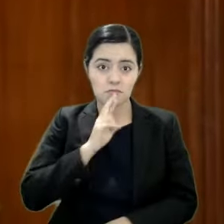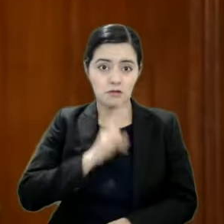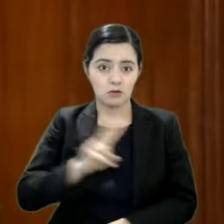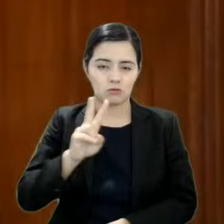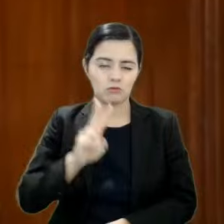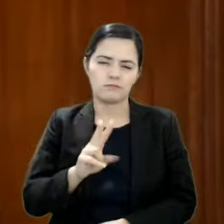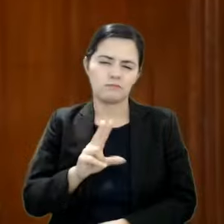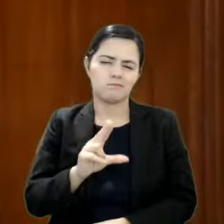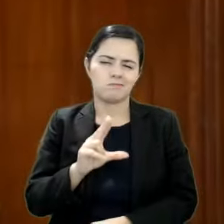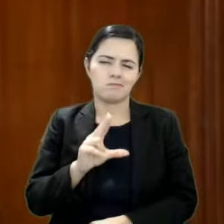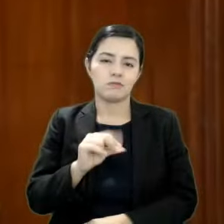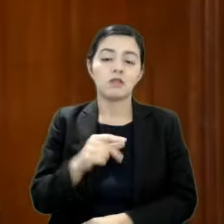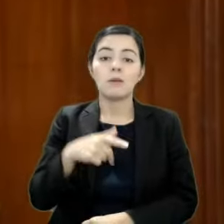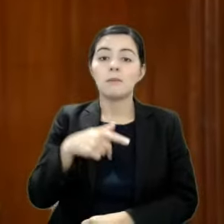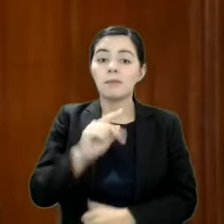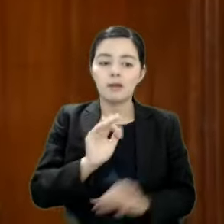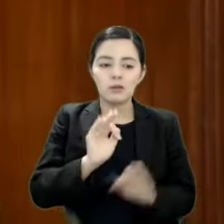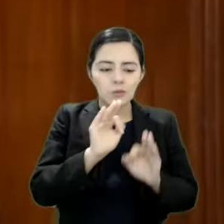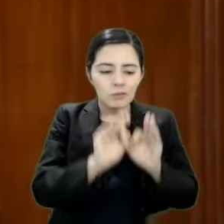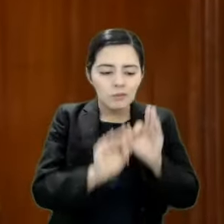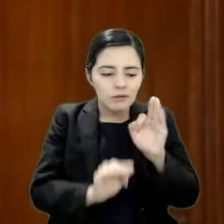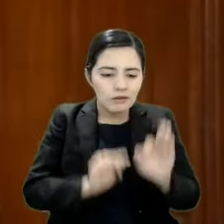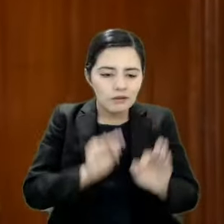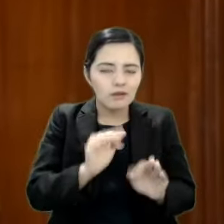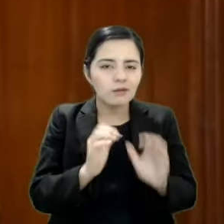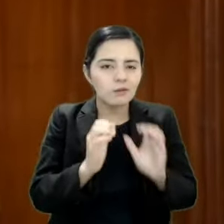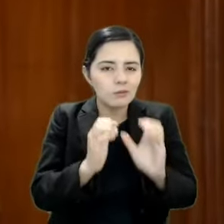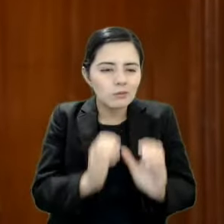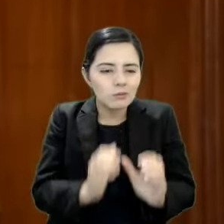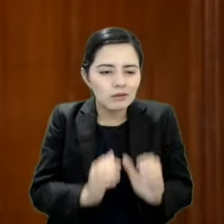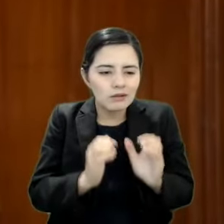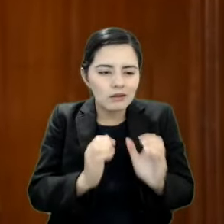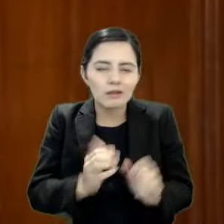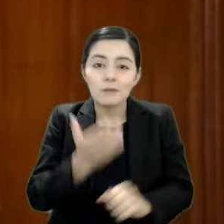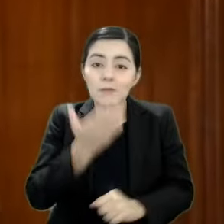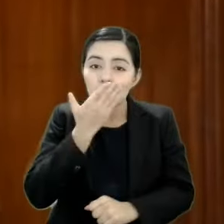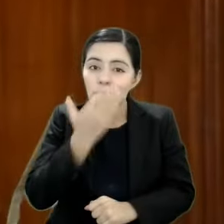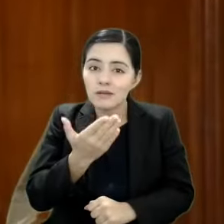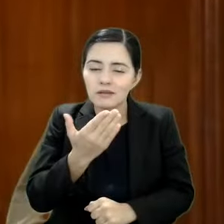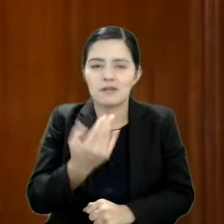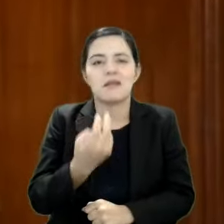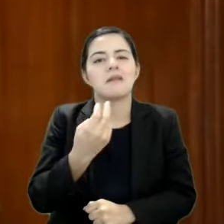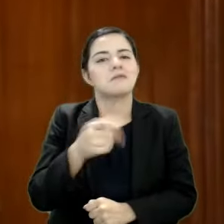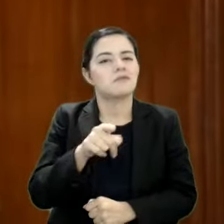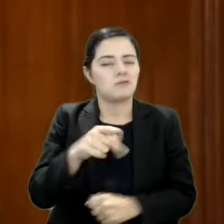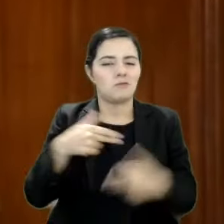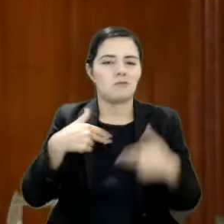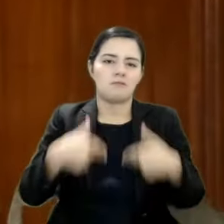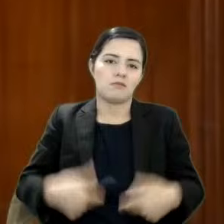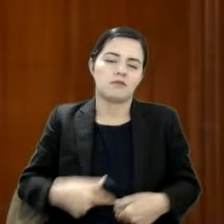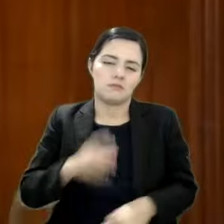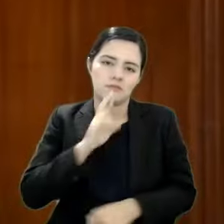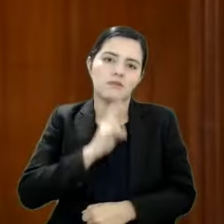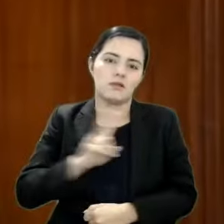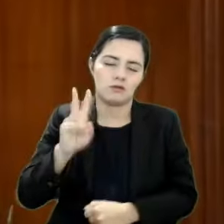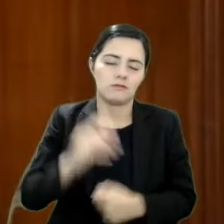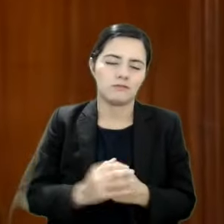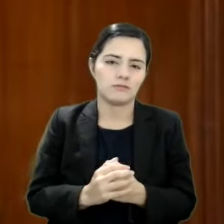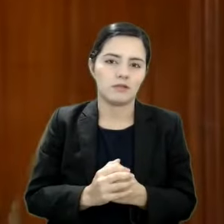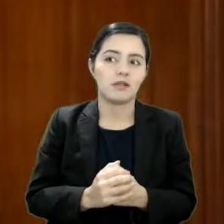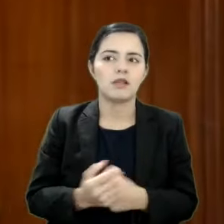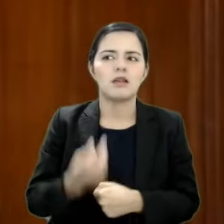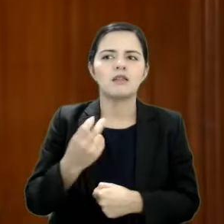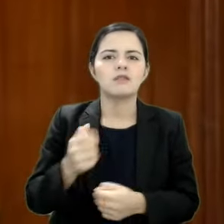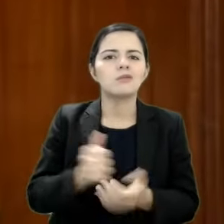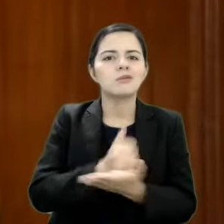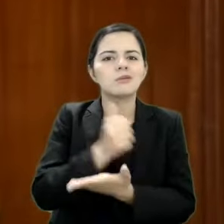El incremento de animales de compañía en las ciudades y en las comunidades son